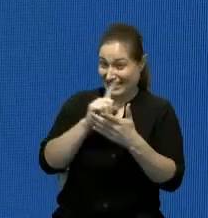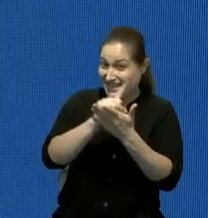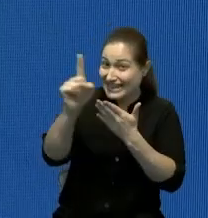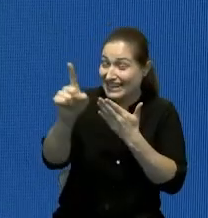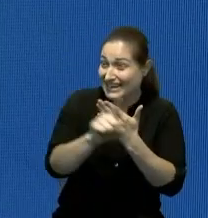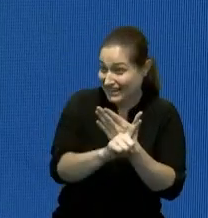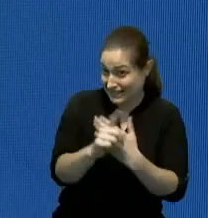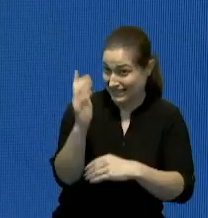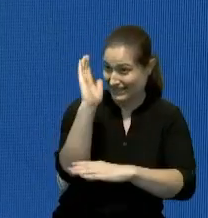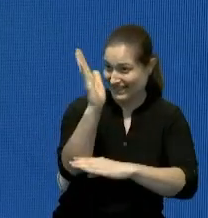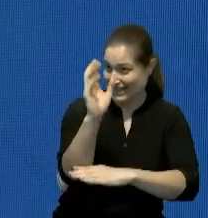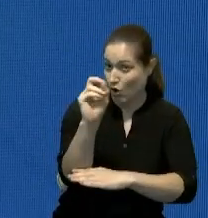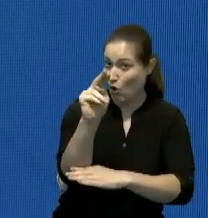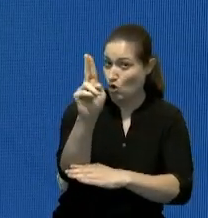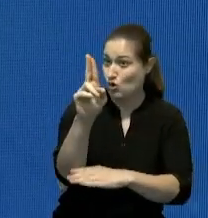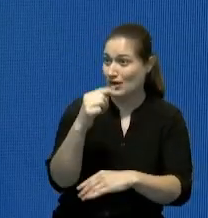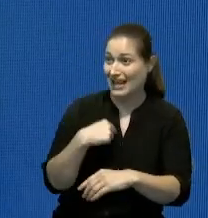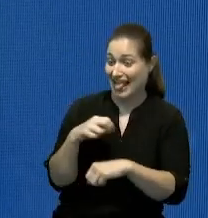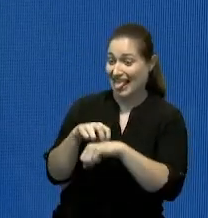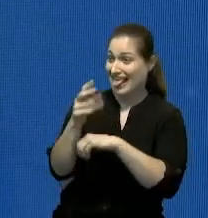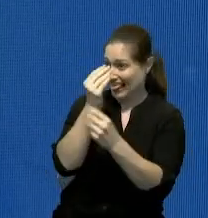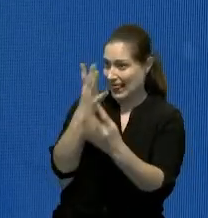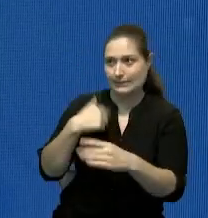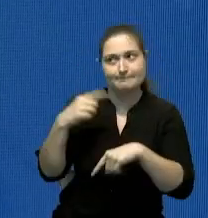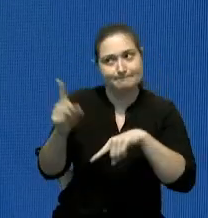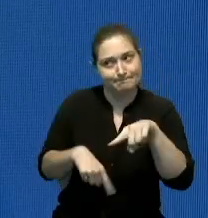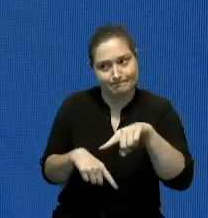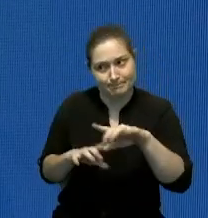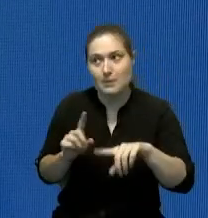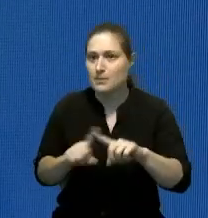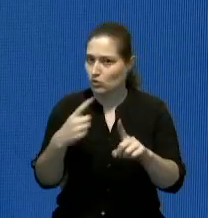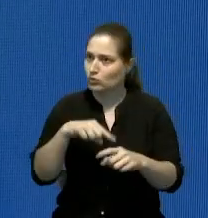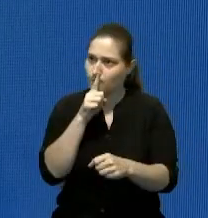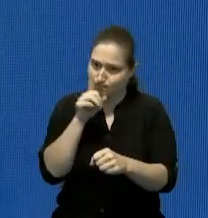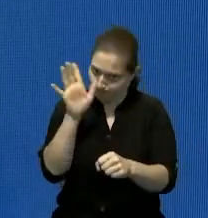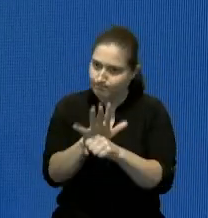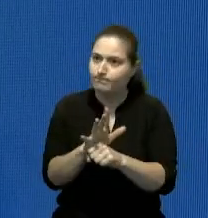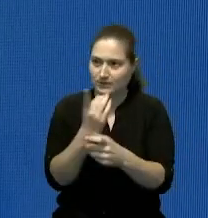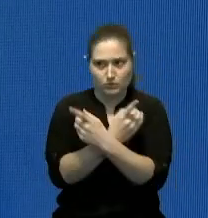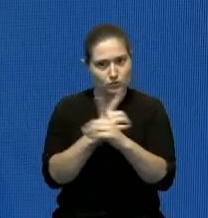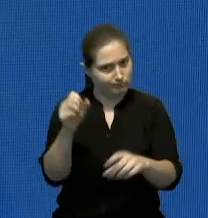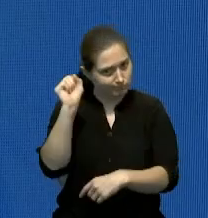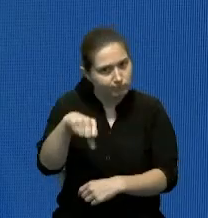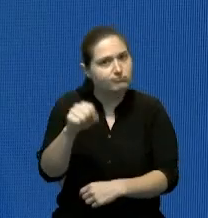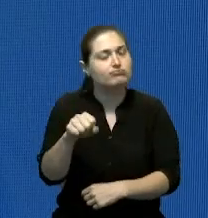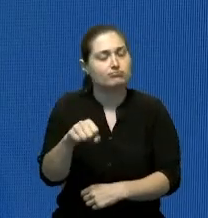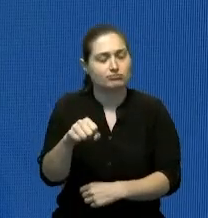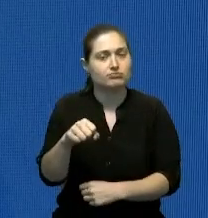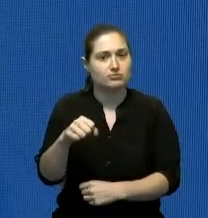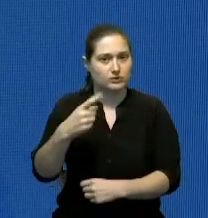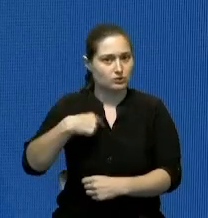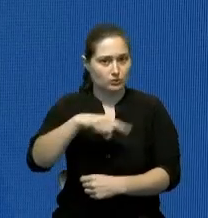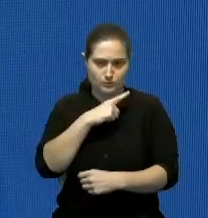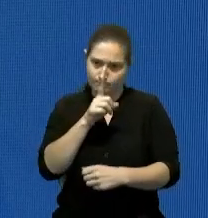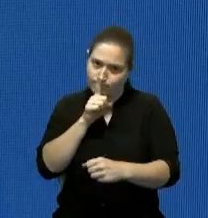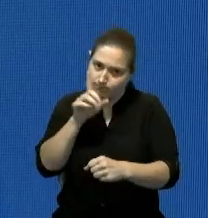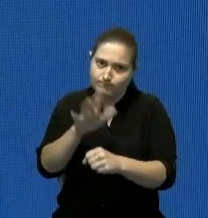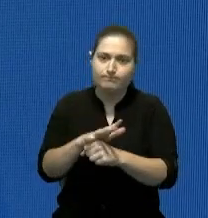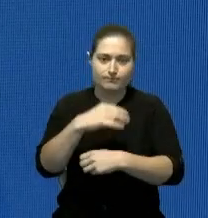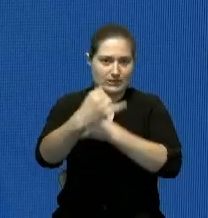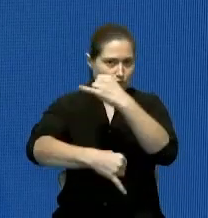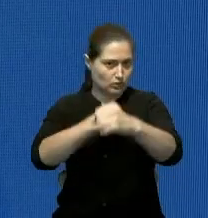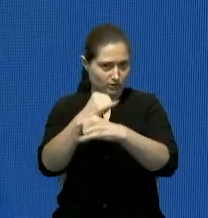en la ONU pero nosotros tenemos un compromiso con la democracia y como eso es uno de los ejes de nuestra política exterior lo hemos demostrado